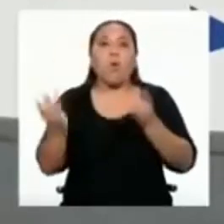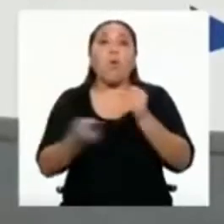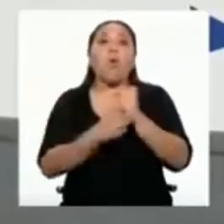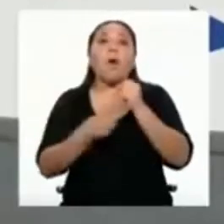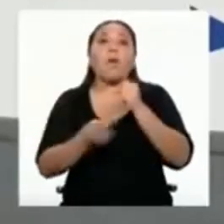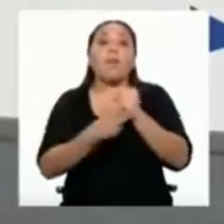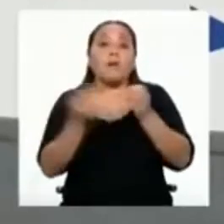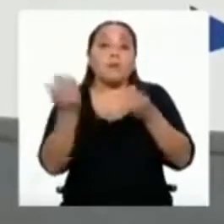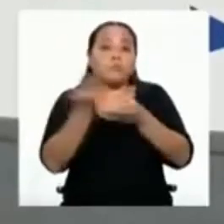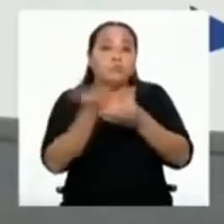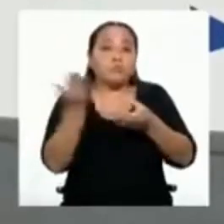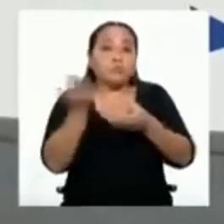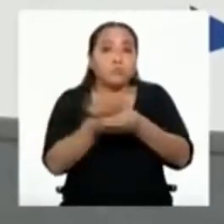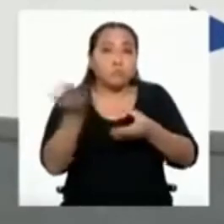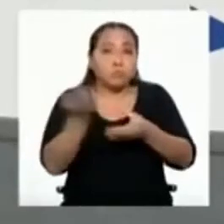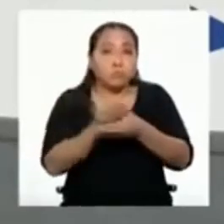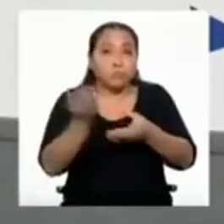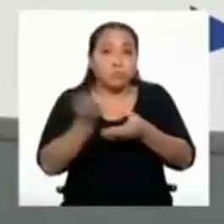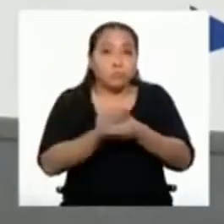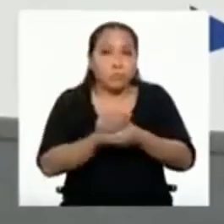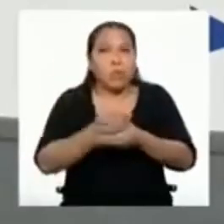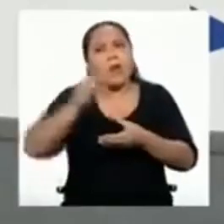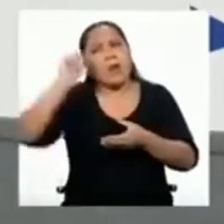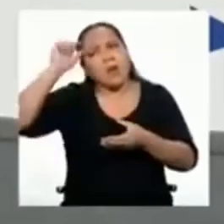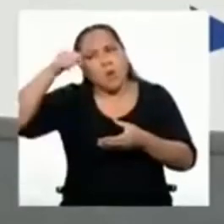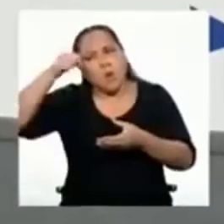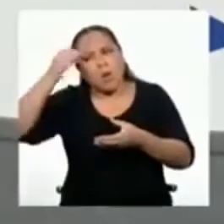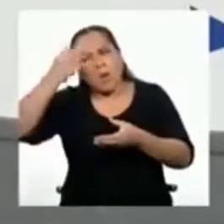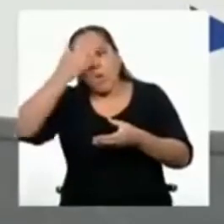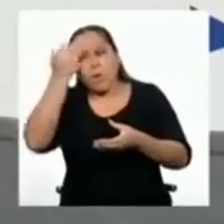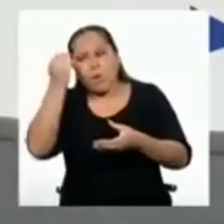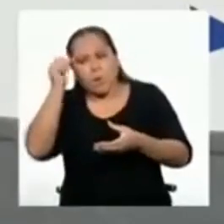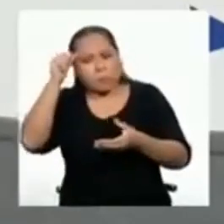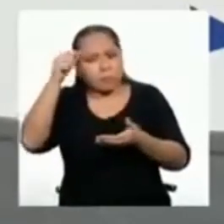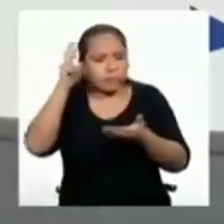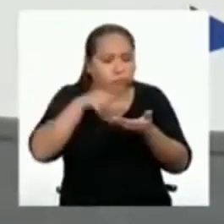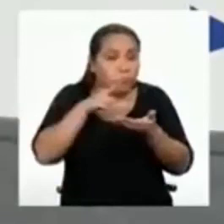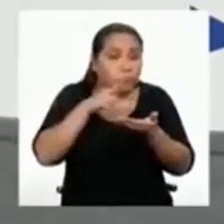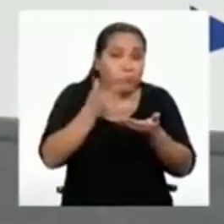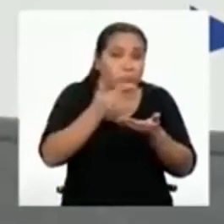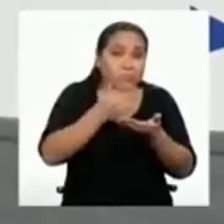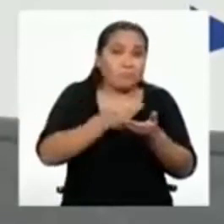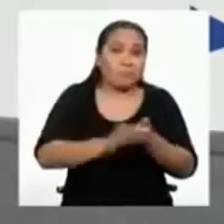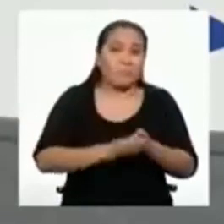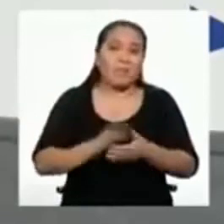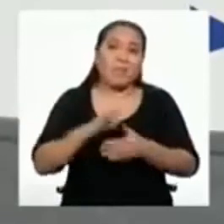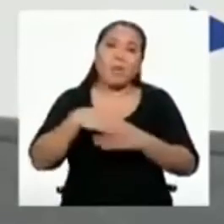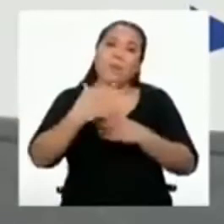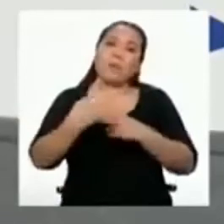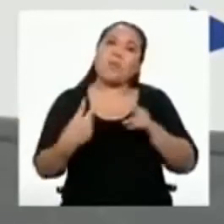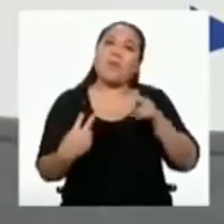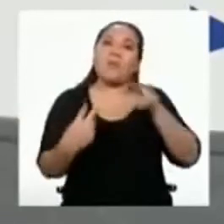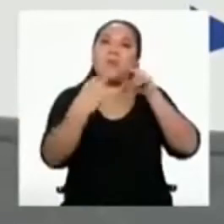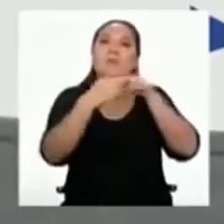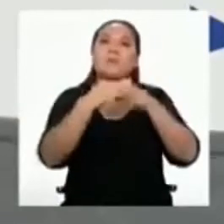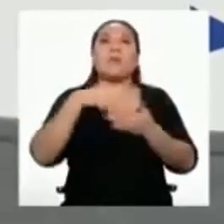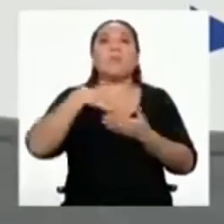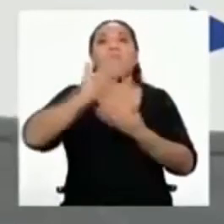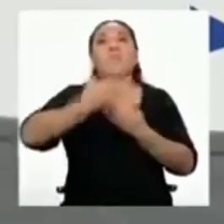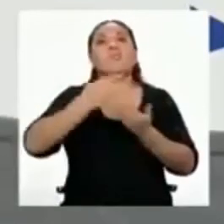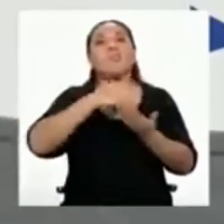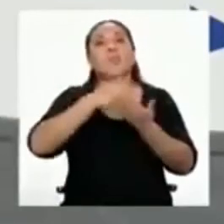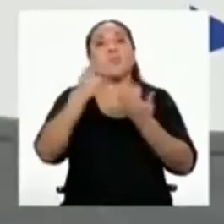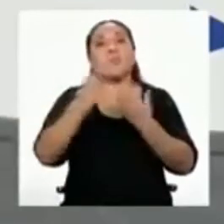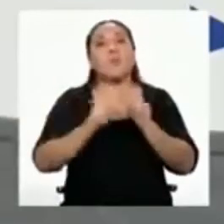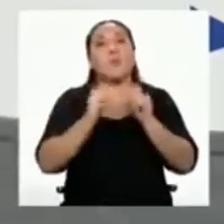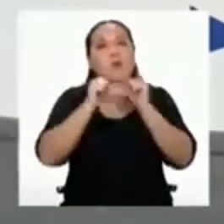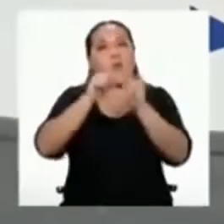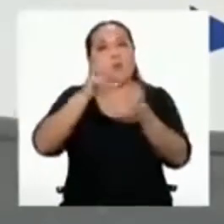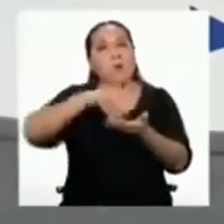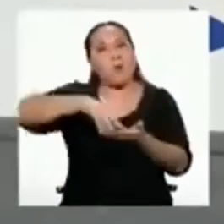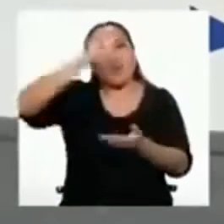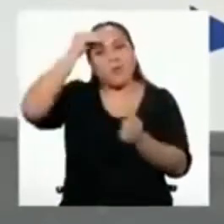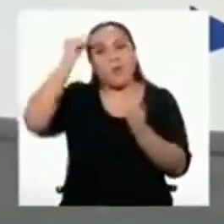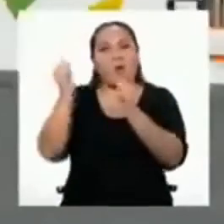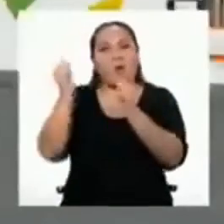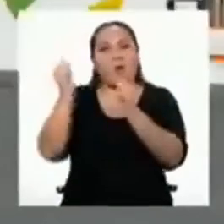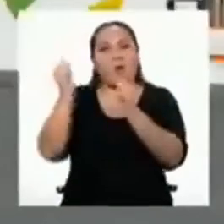portafolio y así podrás recurrir a ellos cada vez que lo necesites. Nos vemos en nuestro siguiente programa para seguir aprendiendo juntas y